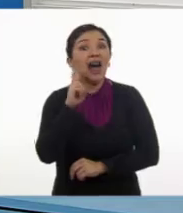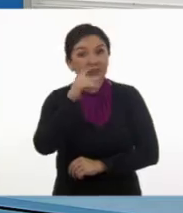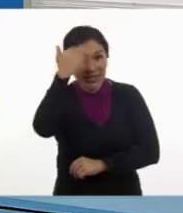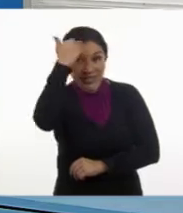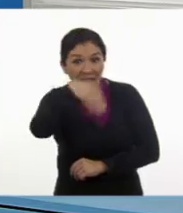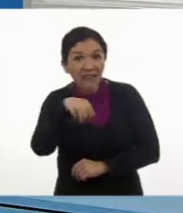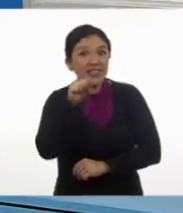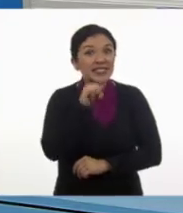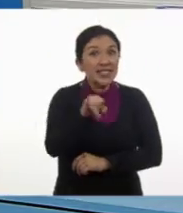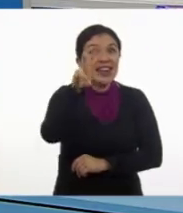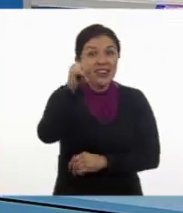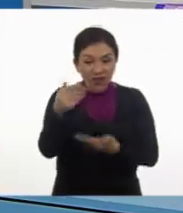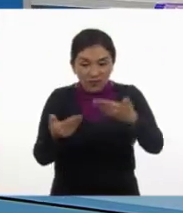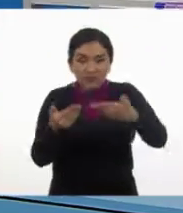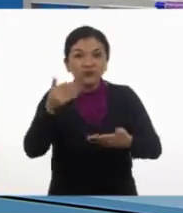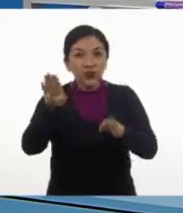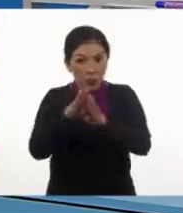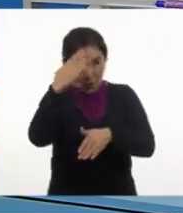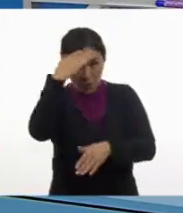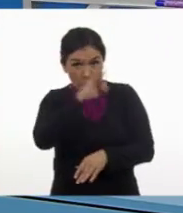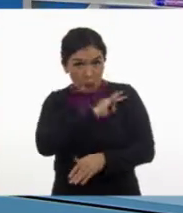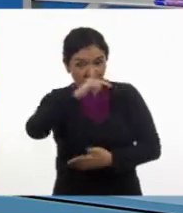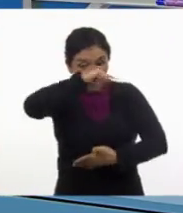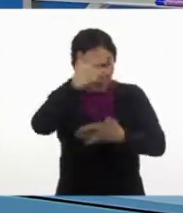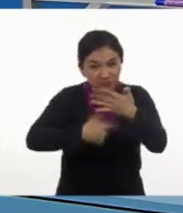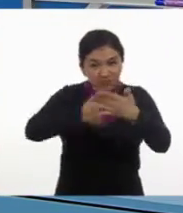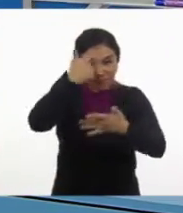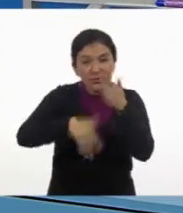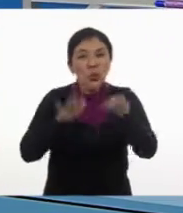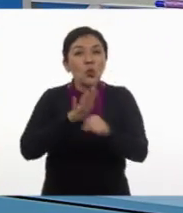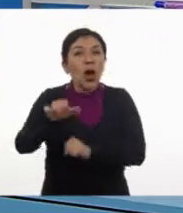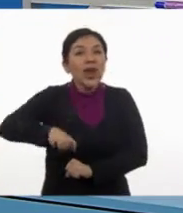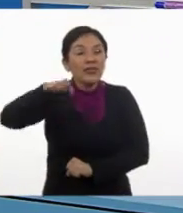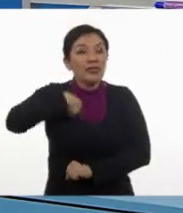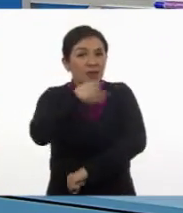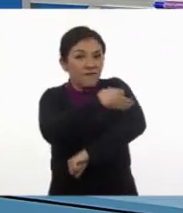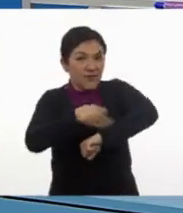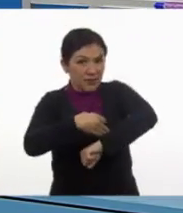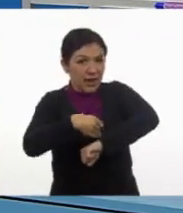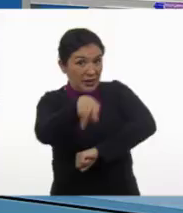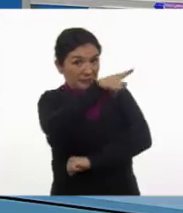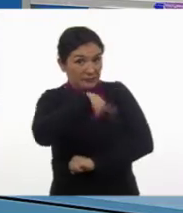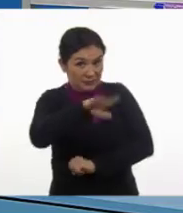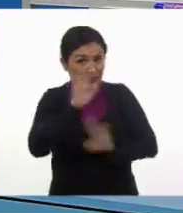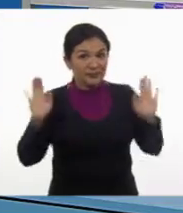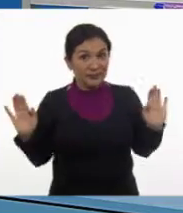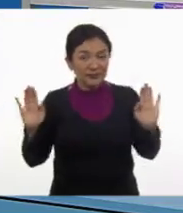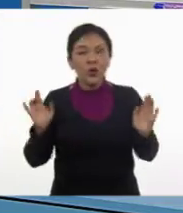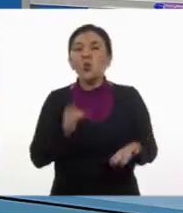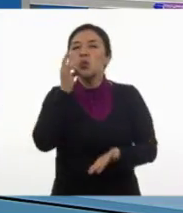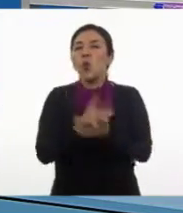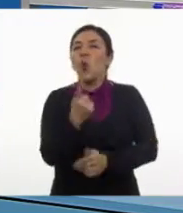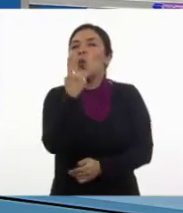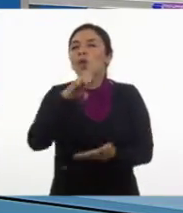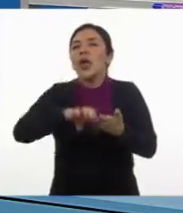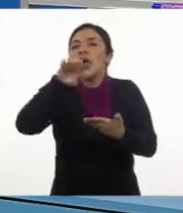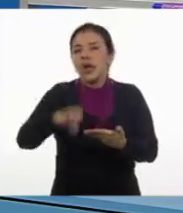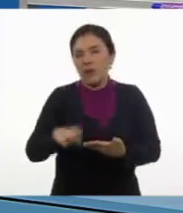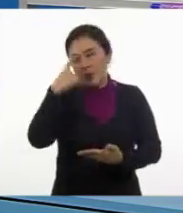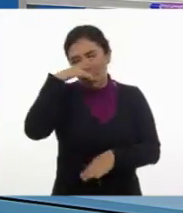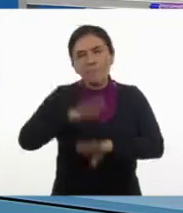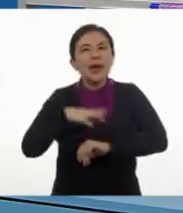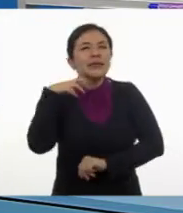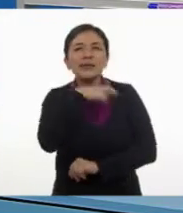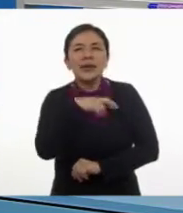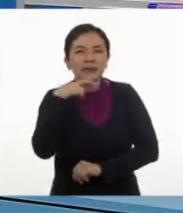si logran calcular la edad de mis familiares. Solamente vamos a hacer un ejemplo para que sea